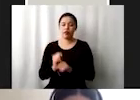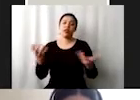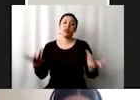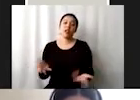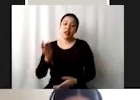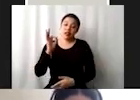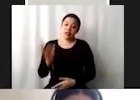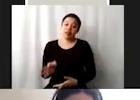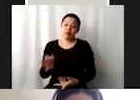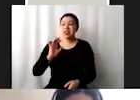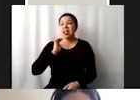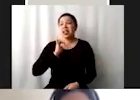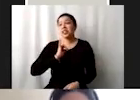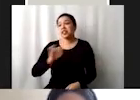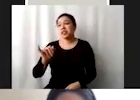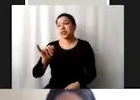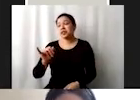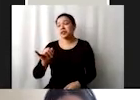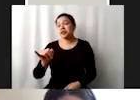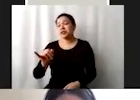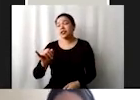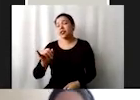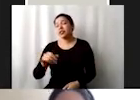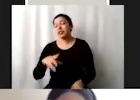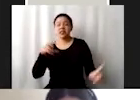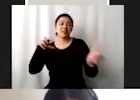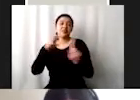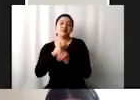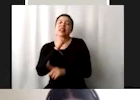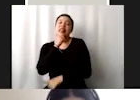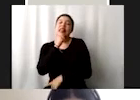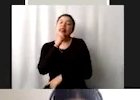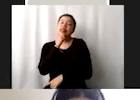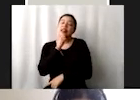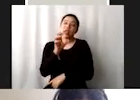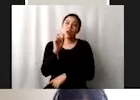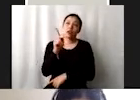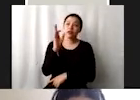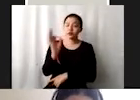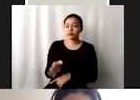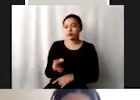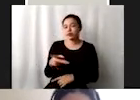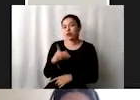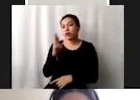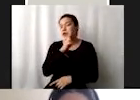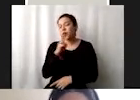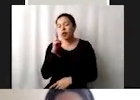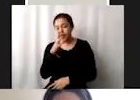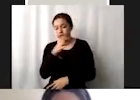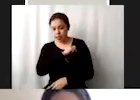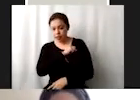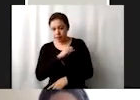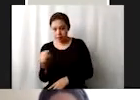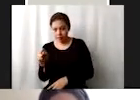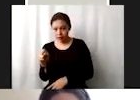tácitamente que no se va a cumplir de aquí al 2030. Son malas noticias pero pues